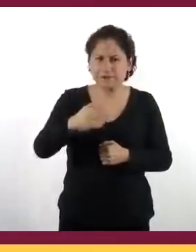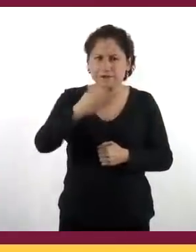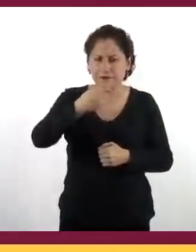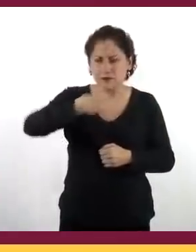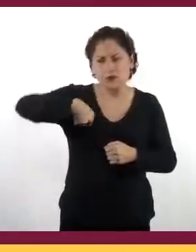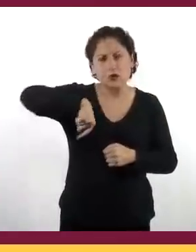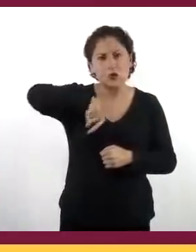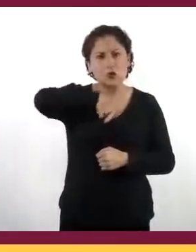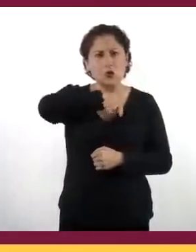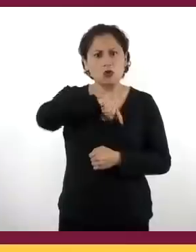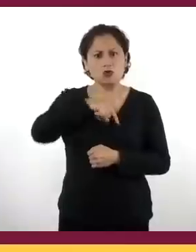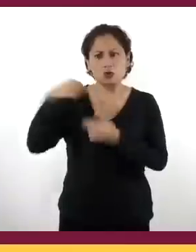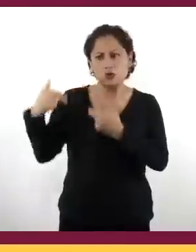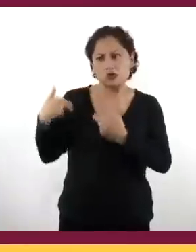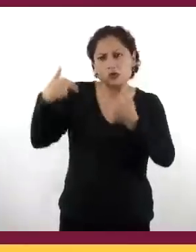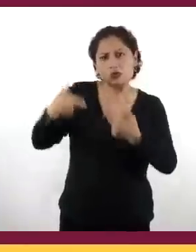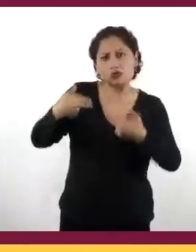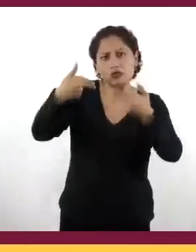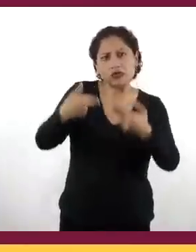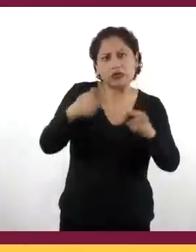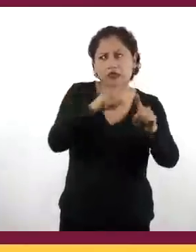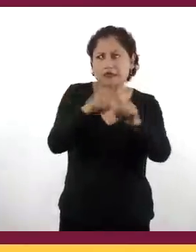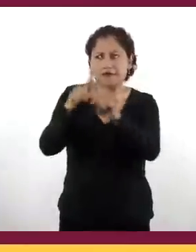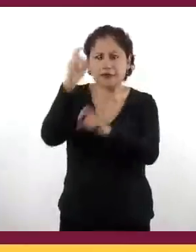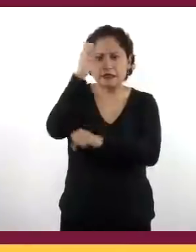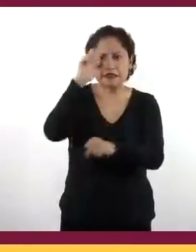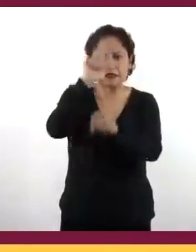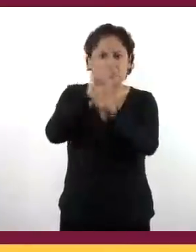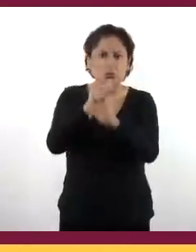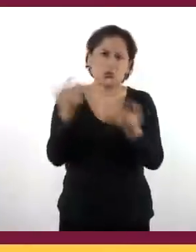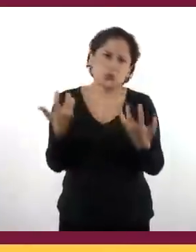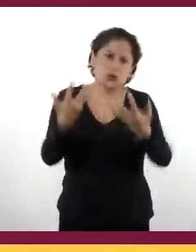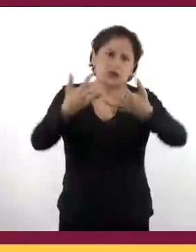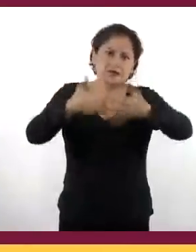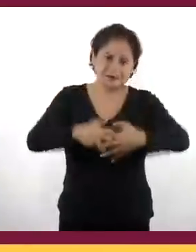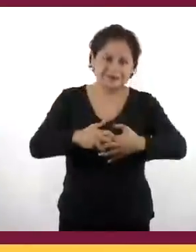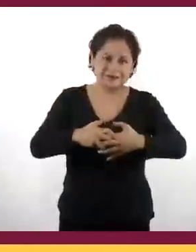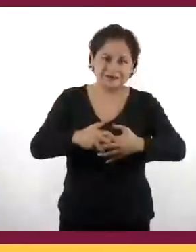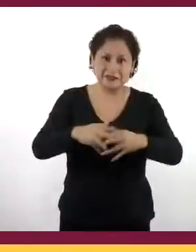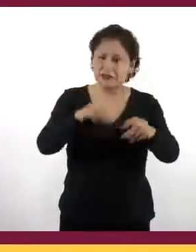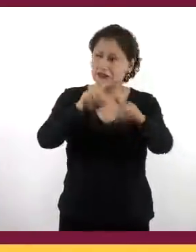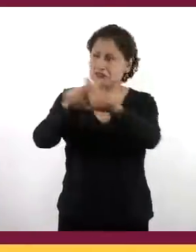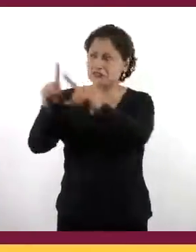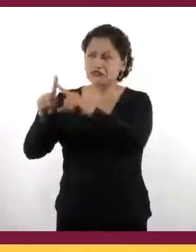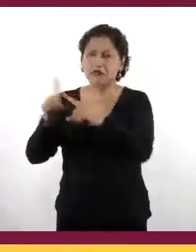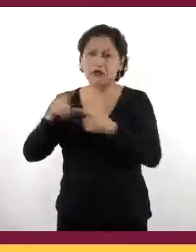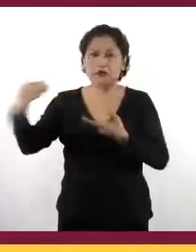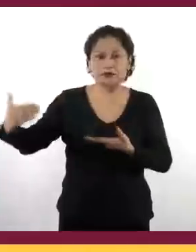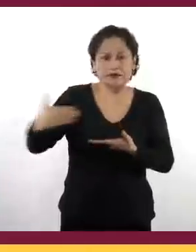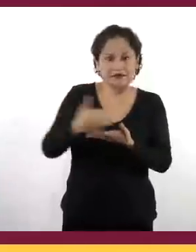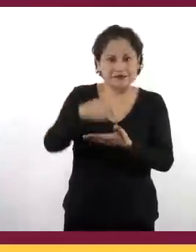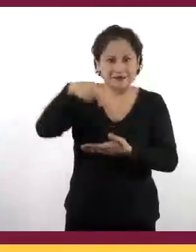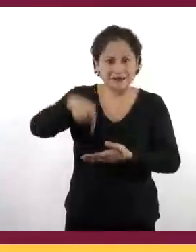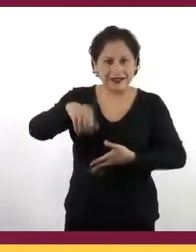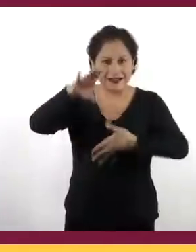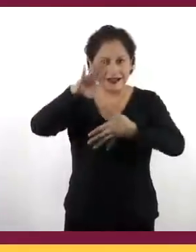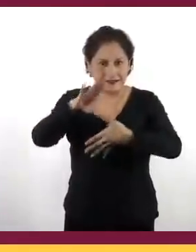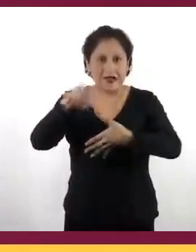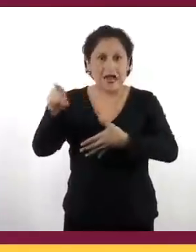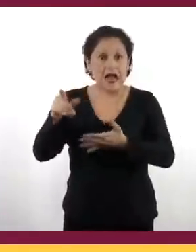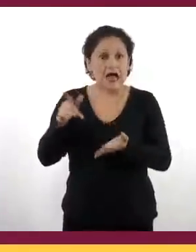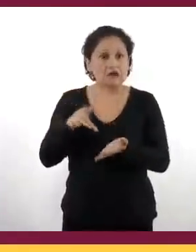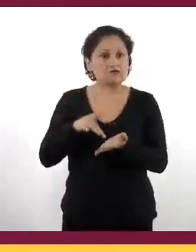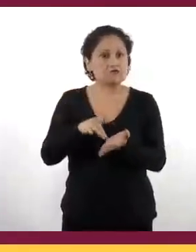resultado del mestizaje y que nuestra cultura actual se formó a partir de la llegada de otras culturas que brindaron diversas